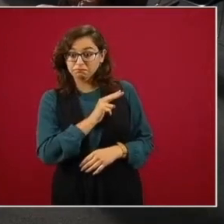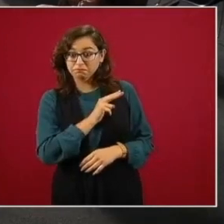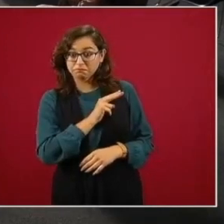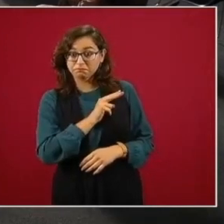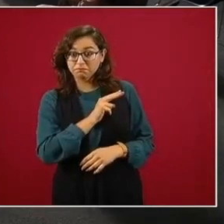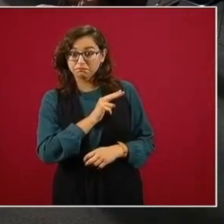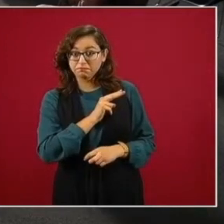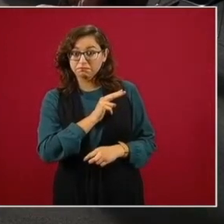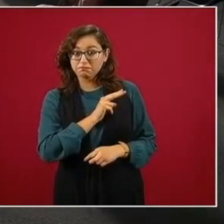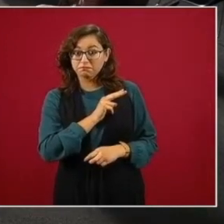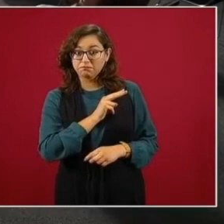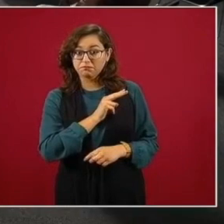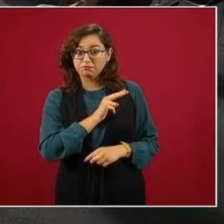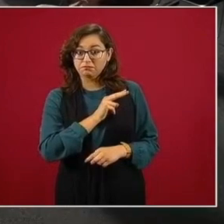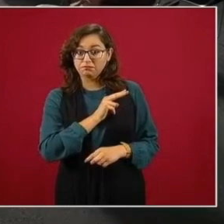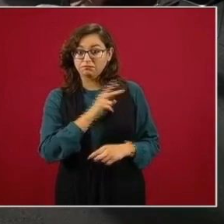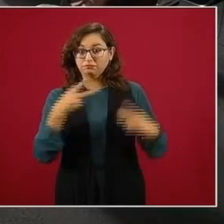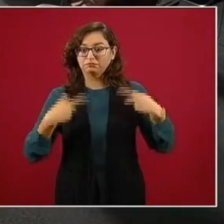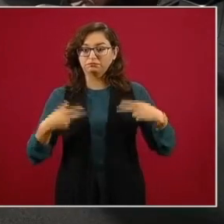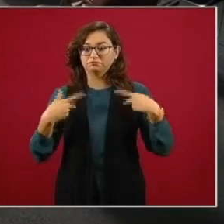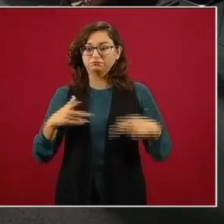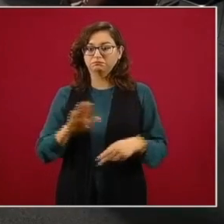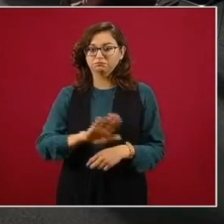estas son defunciones